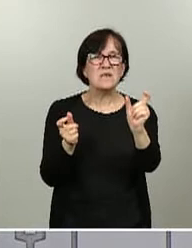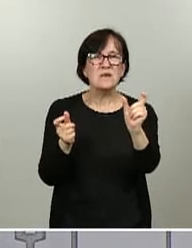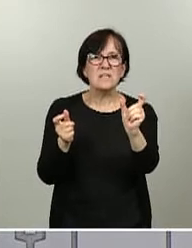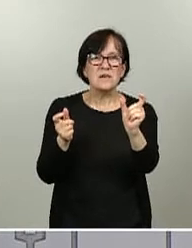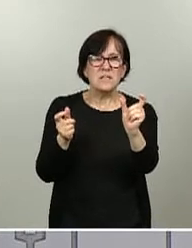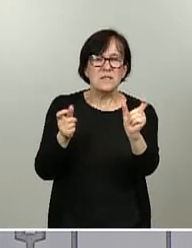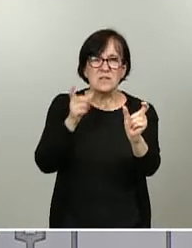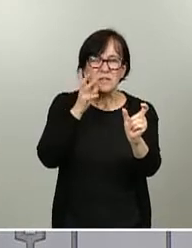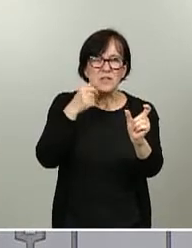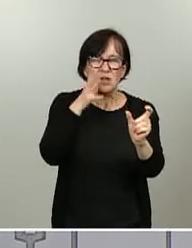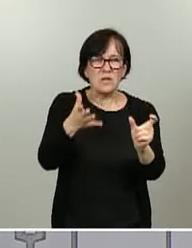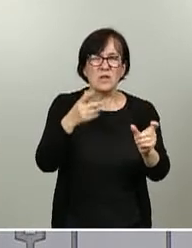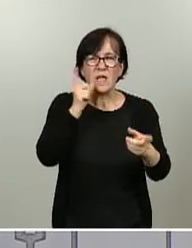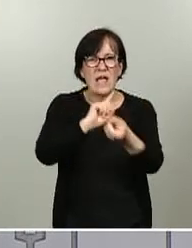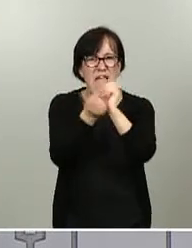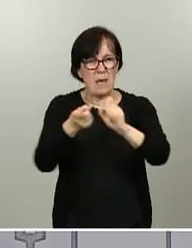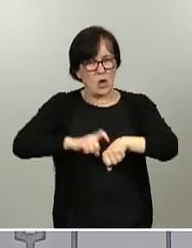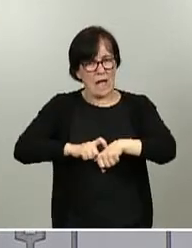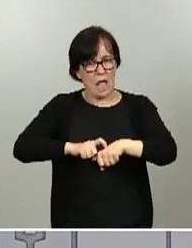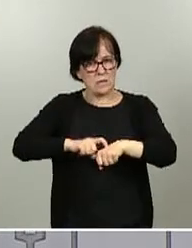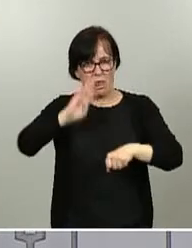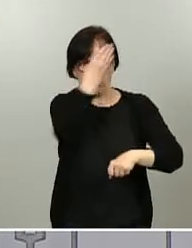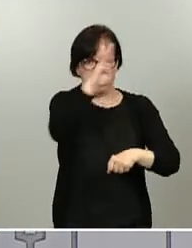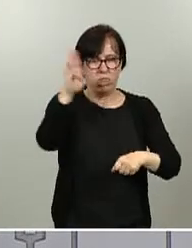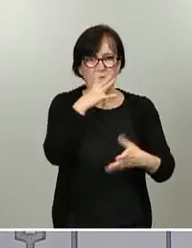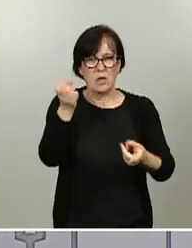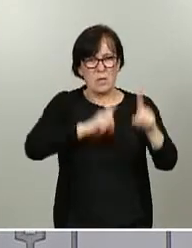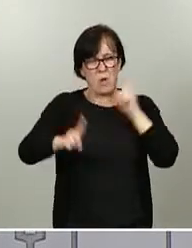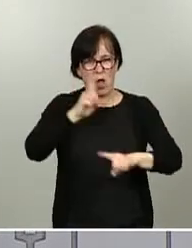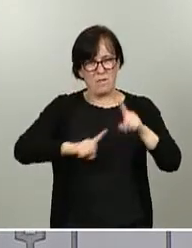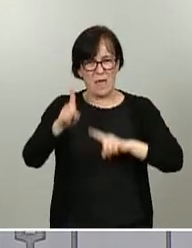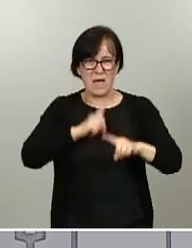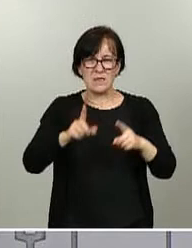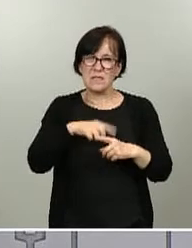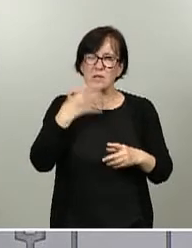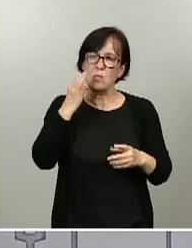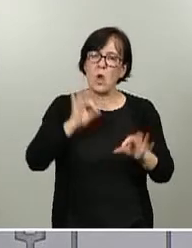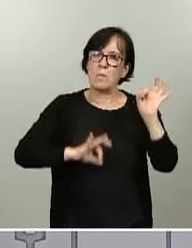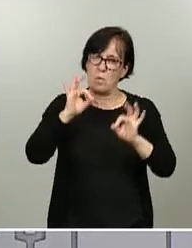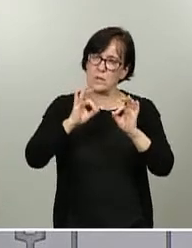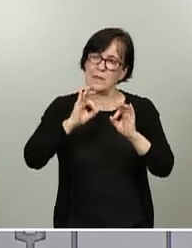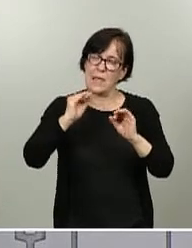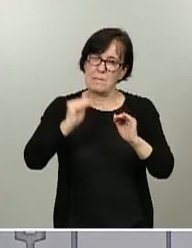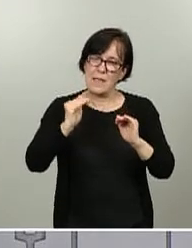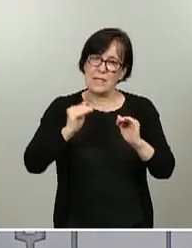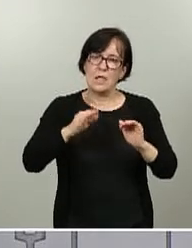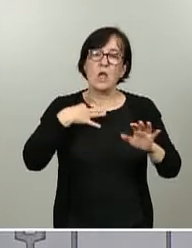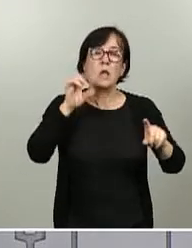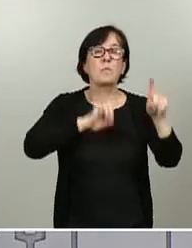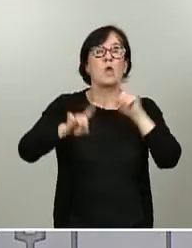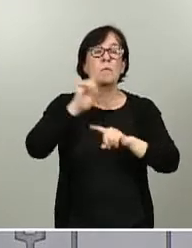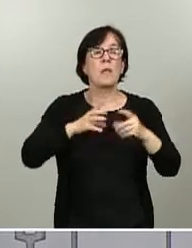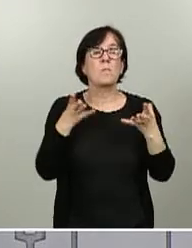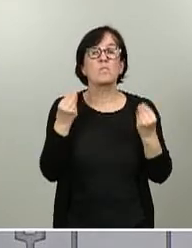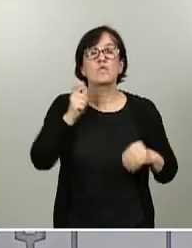cuadros con cambio de carácter, con problemas de personalidad en porcentajes muy pequeños. El problema es que como ahora hay mucha gente tomándolo